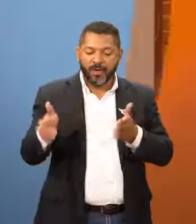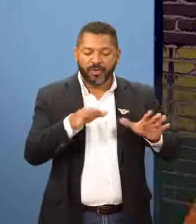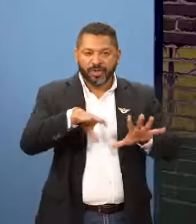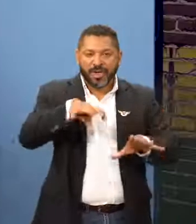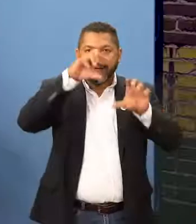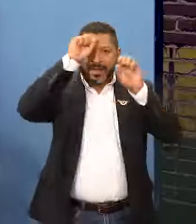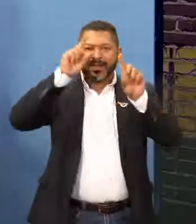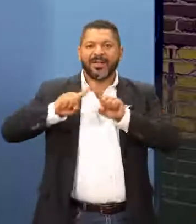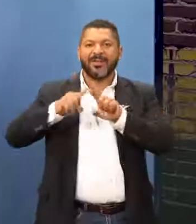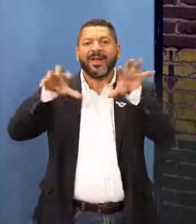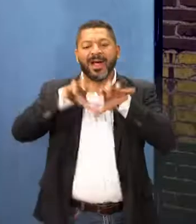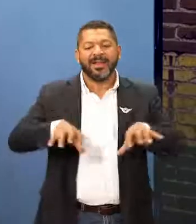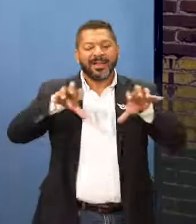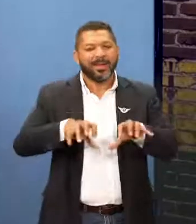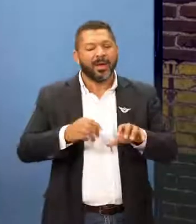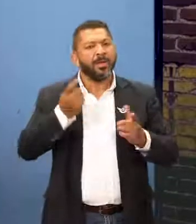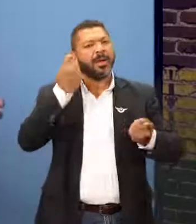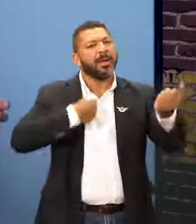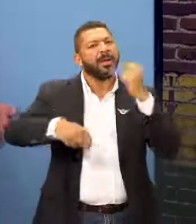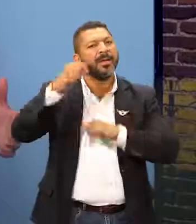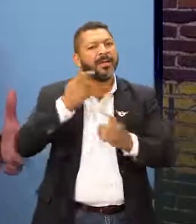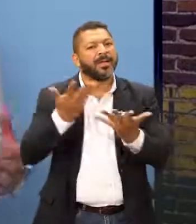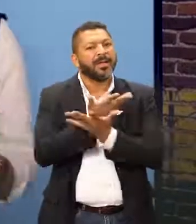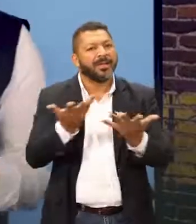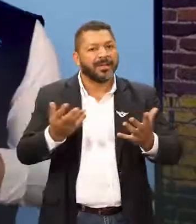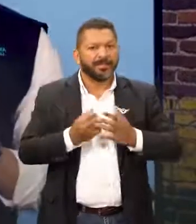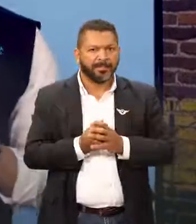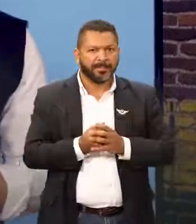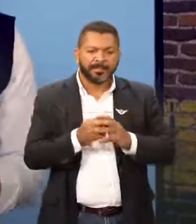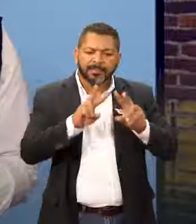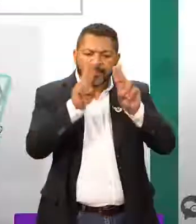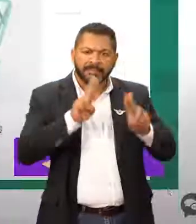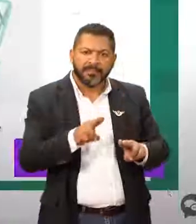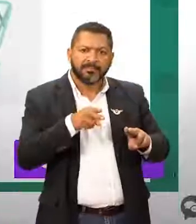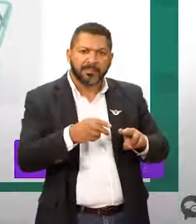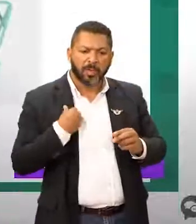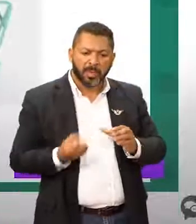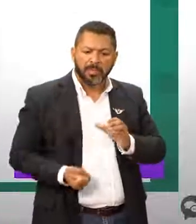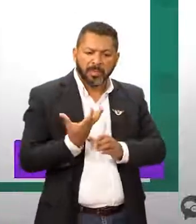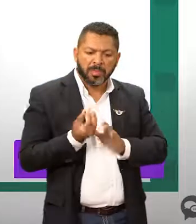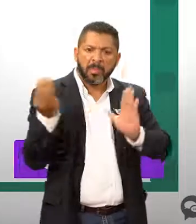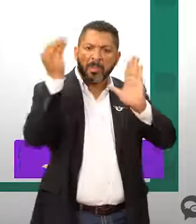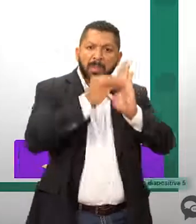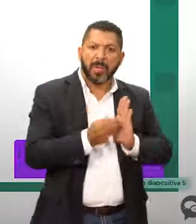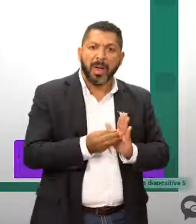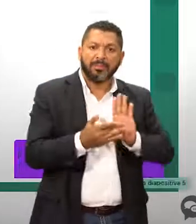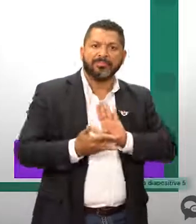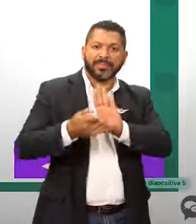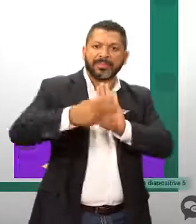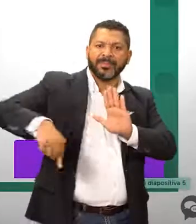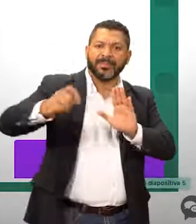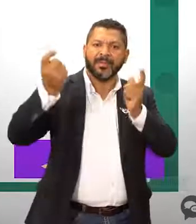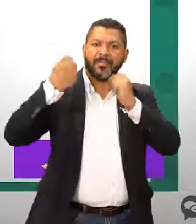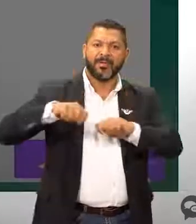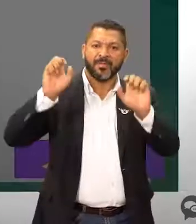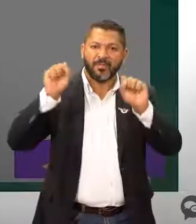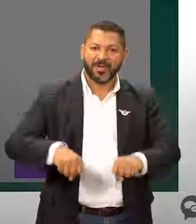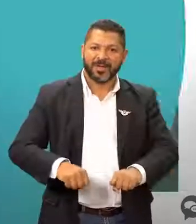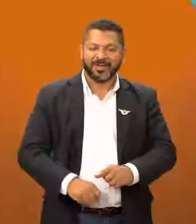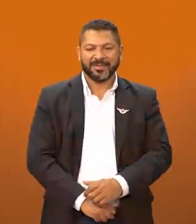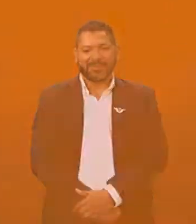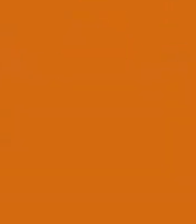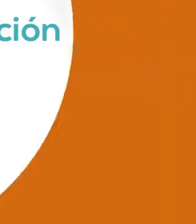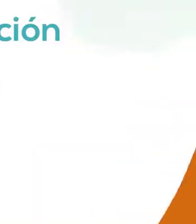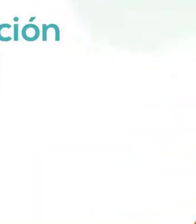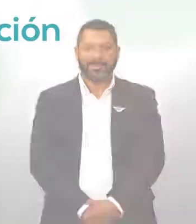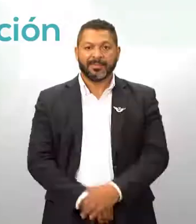En este curso aprenderás a realizar las actividades propias del comercio electrónico, usando internet para acercar tus productos a potenciales